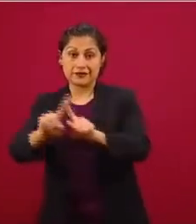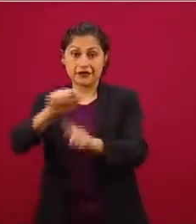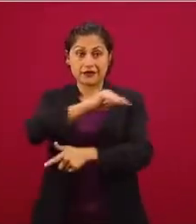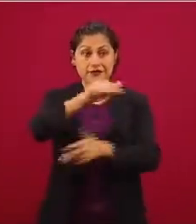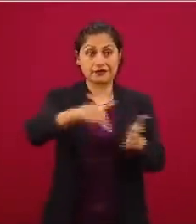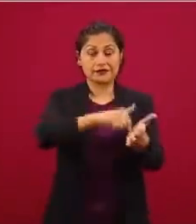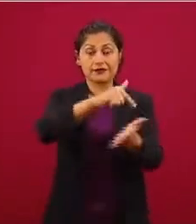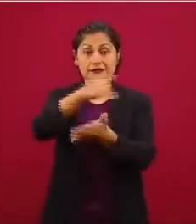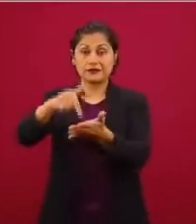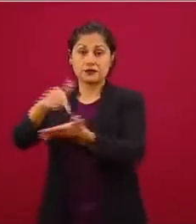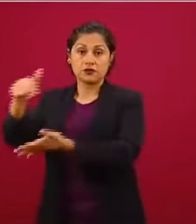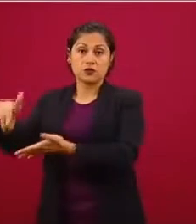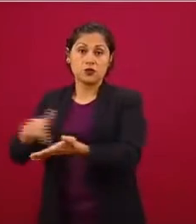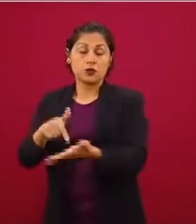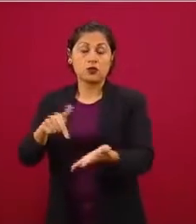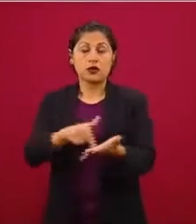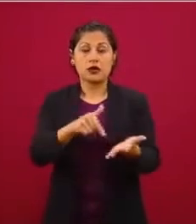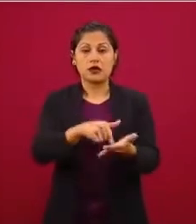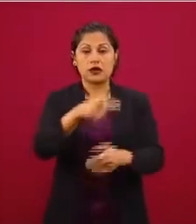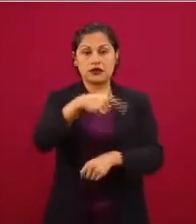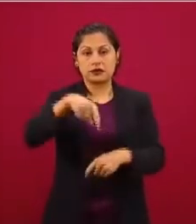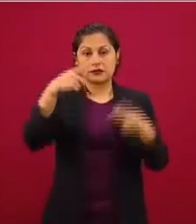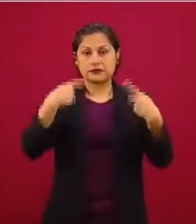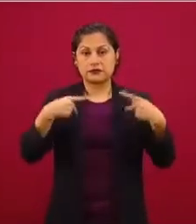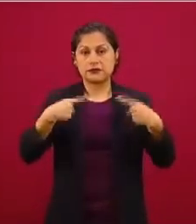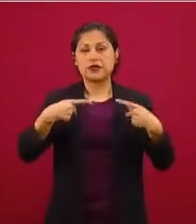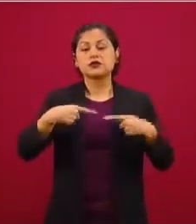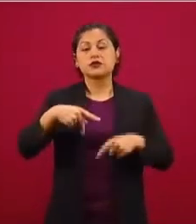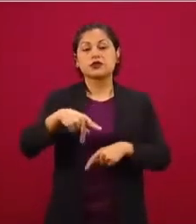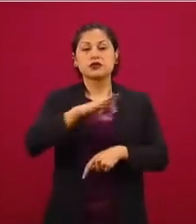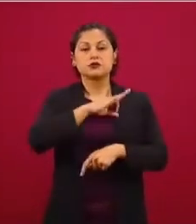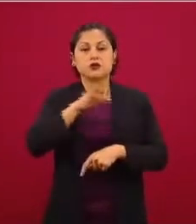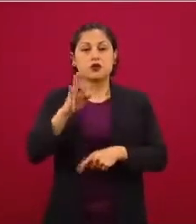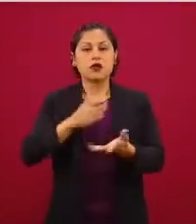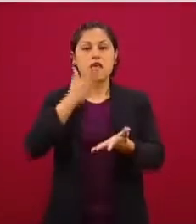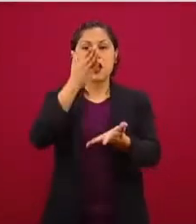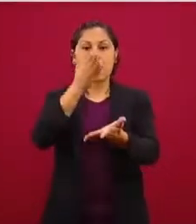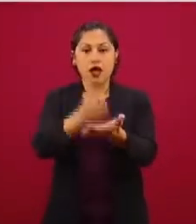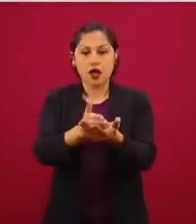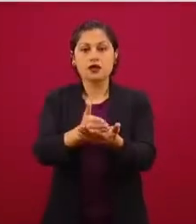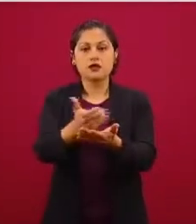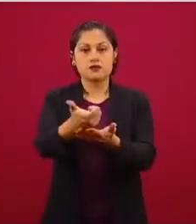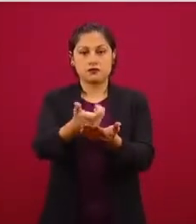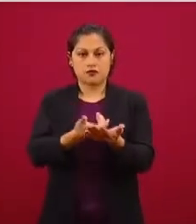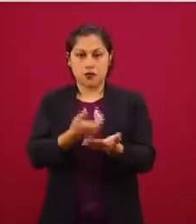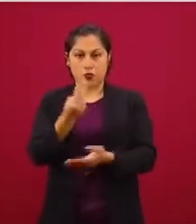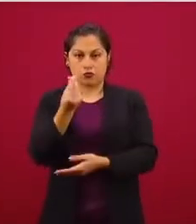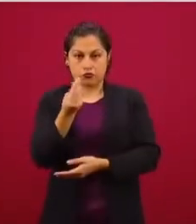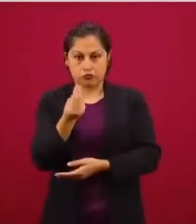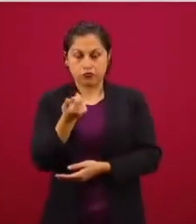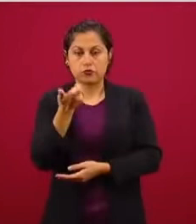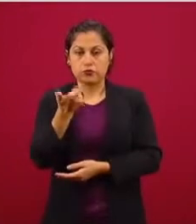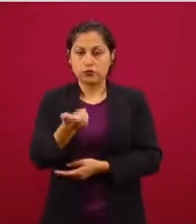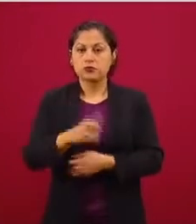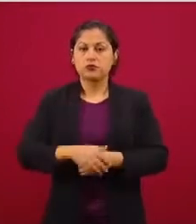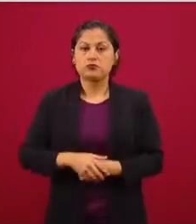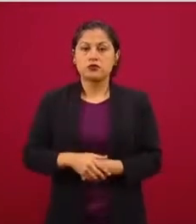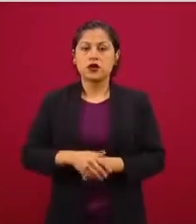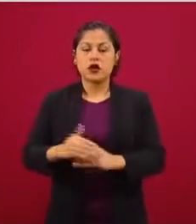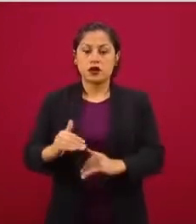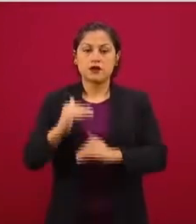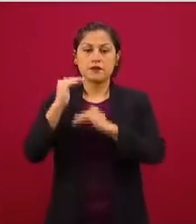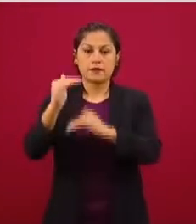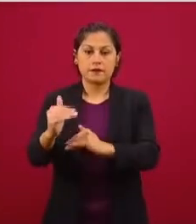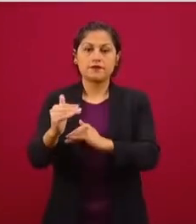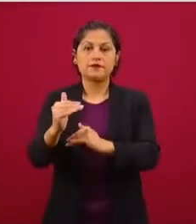donde los adultos mayores bajan a cobrar su pensión. Van a ser en reuniones de máximo 25 adultos mayores